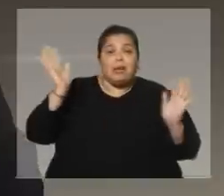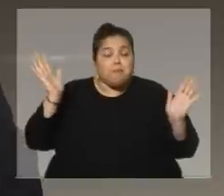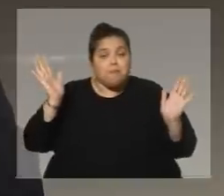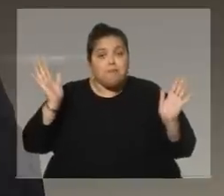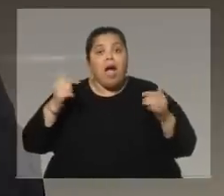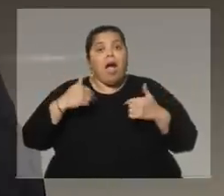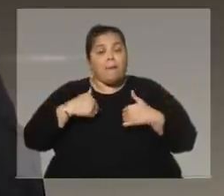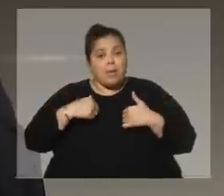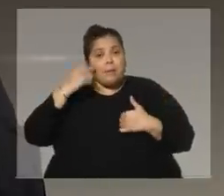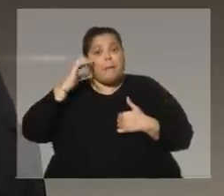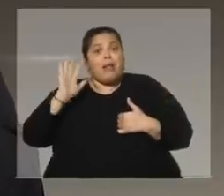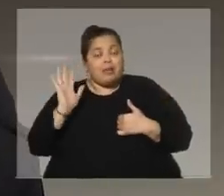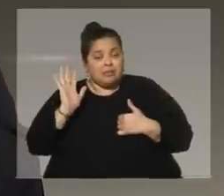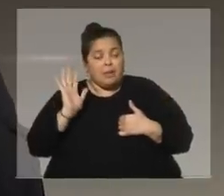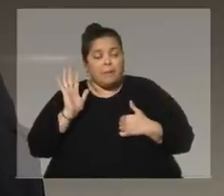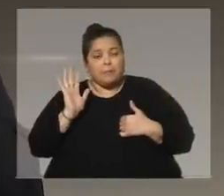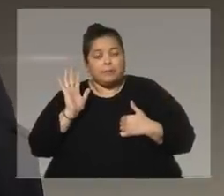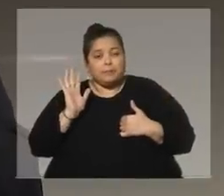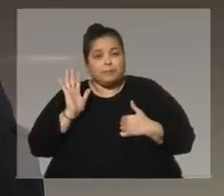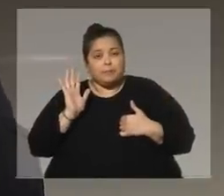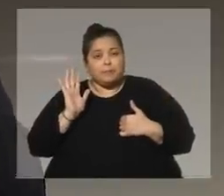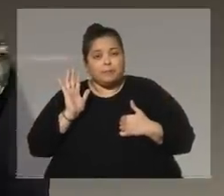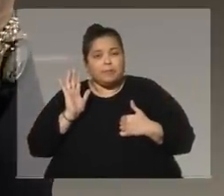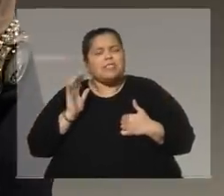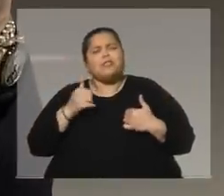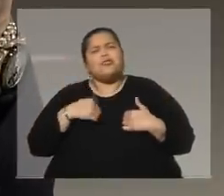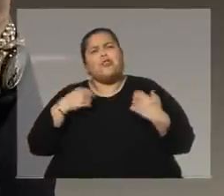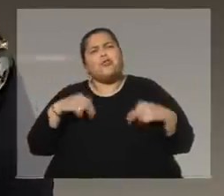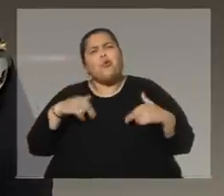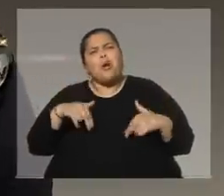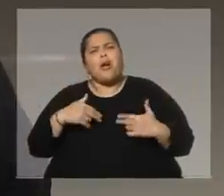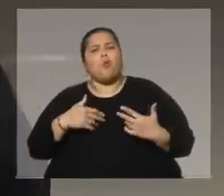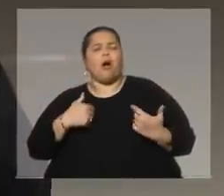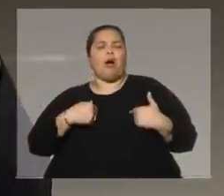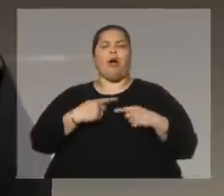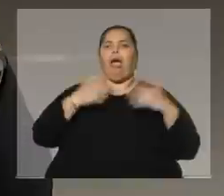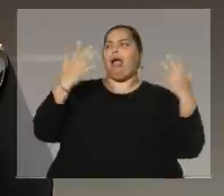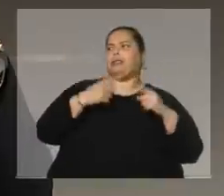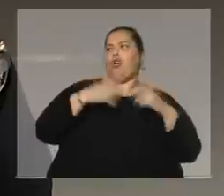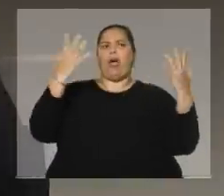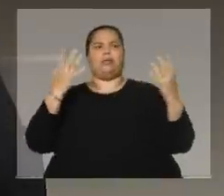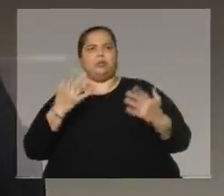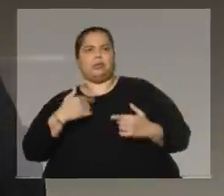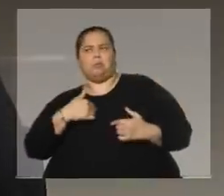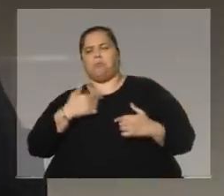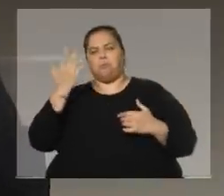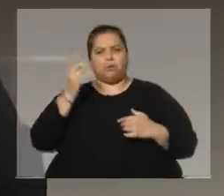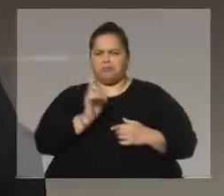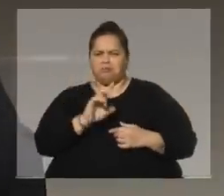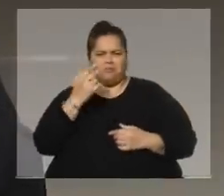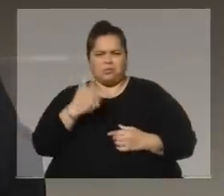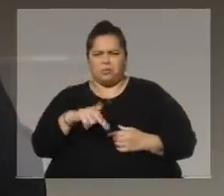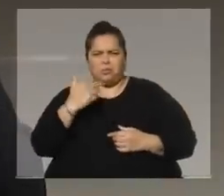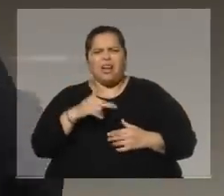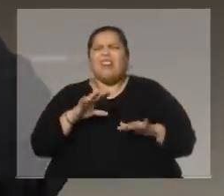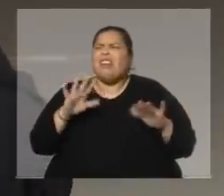parece que... Además, yo no me creí nunca el éxito. ¿Qué es el éxito? Hacer lo que a uno le gusta. Vos